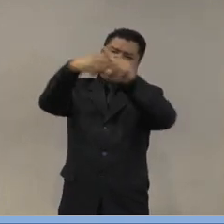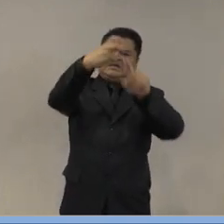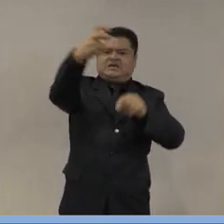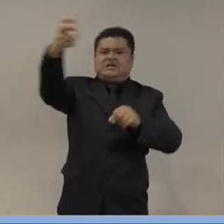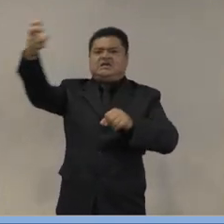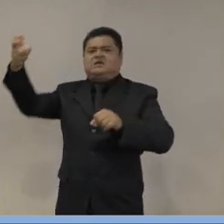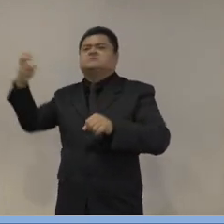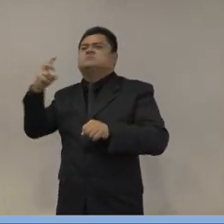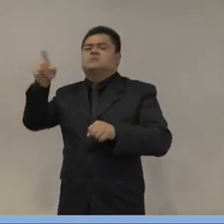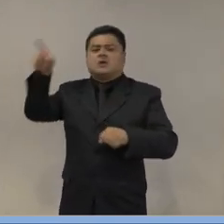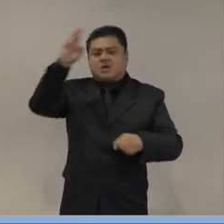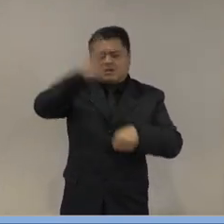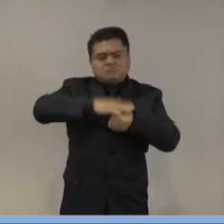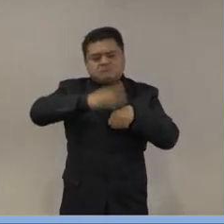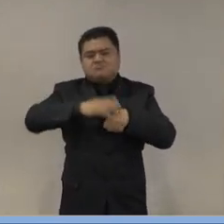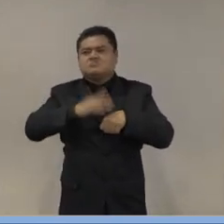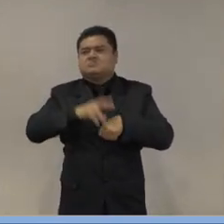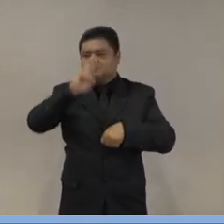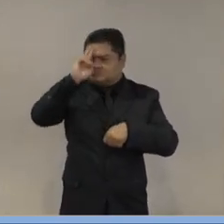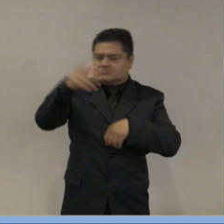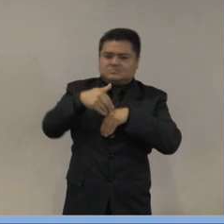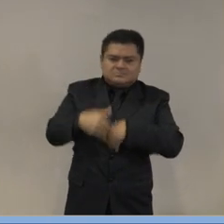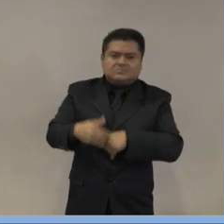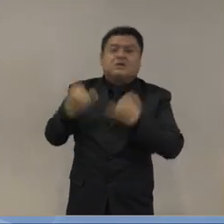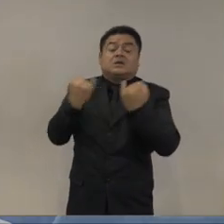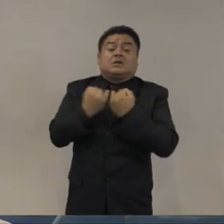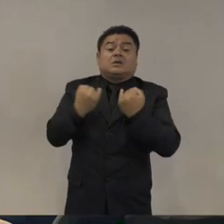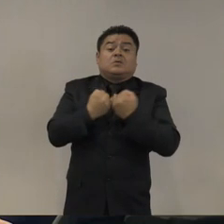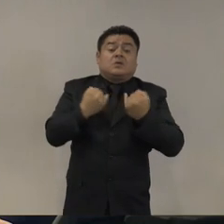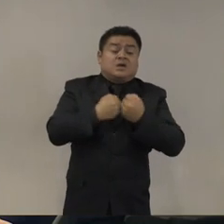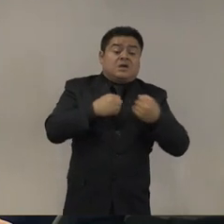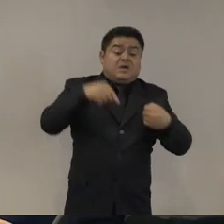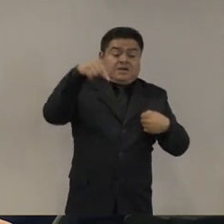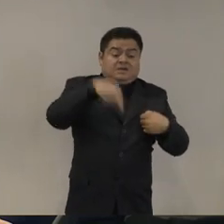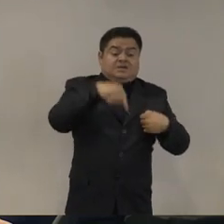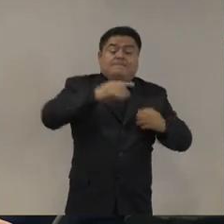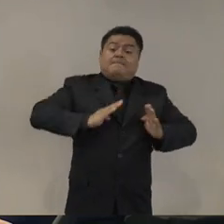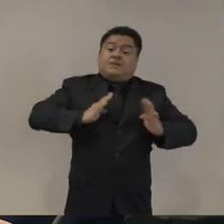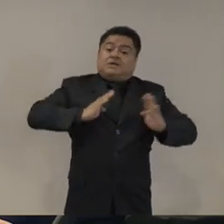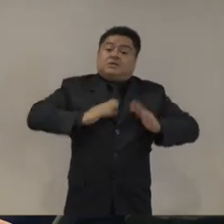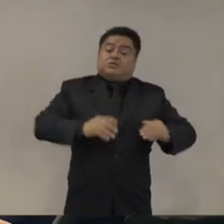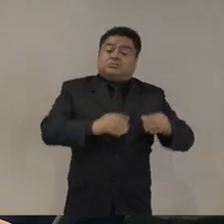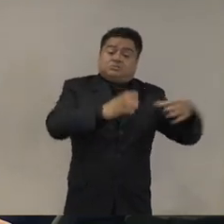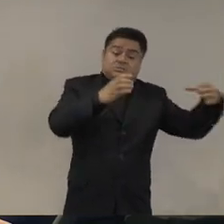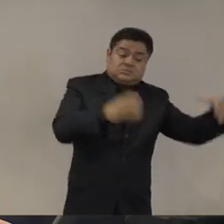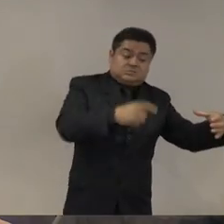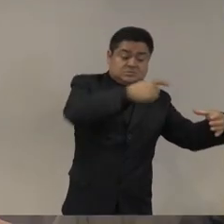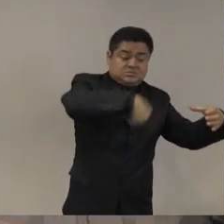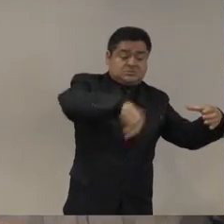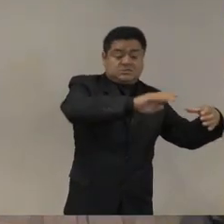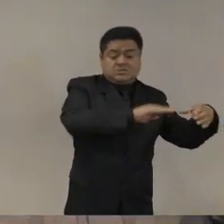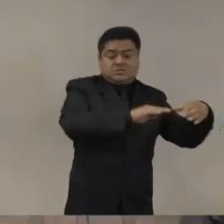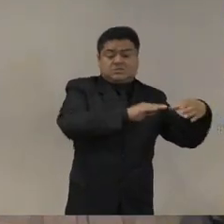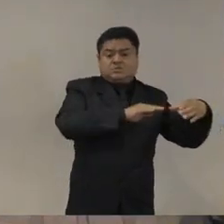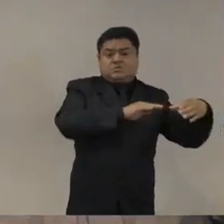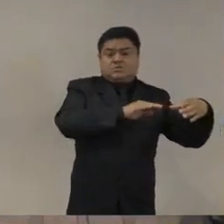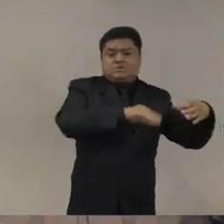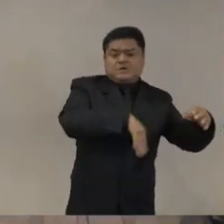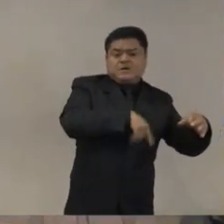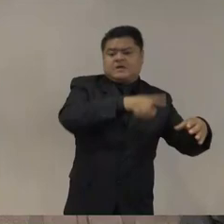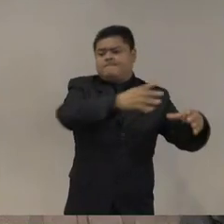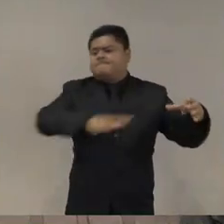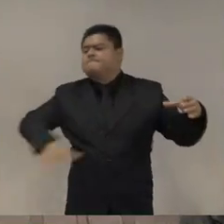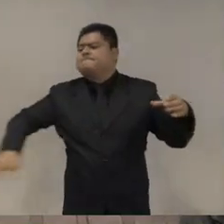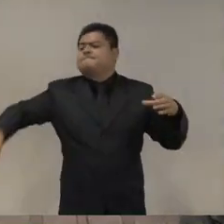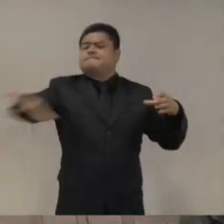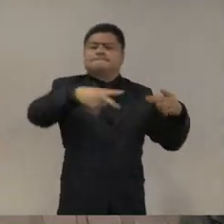desmilitarización de la vida pública. Eso es lo que estamos necesitando. Muchísimas gracias y ahí están mis datos. Muchas gracias.